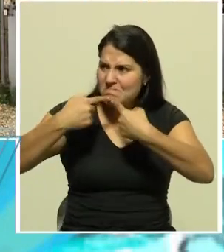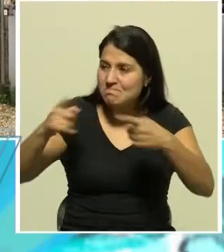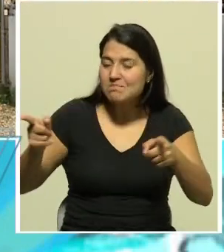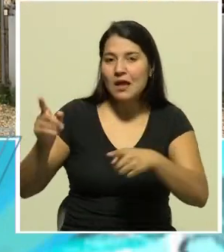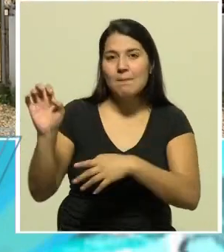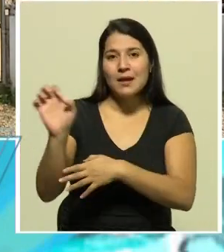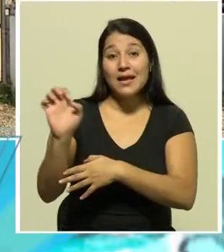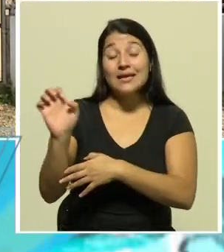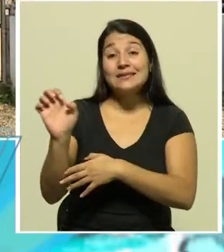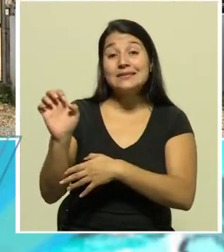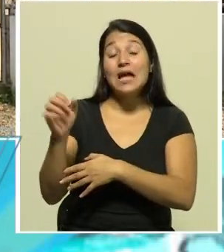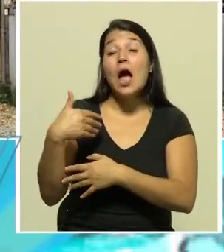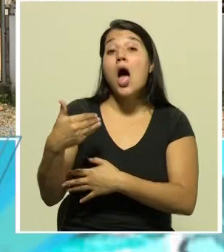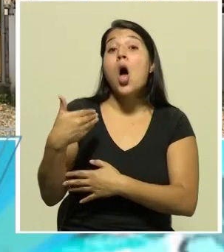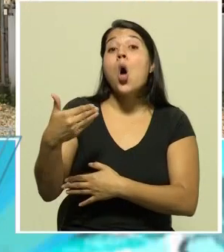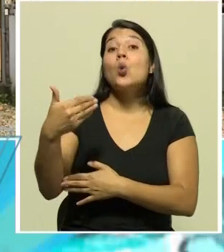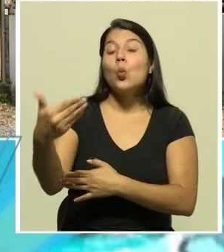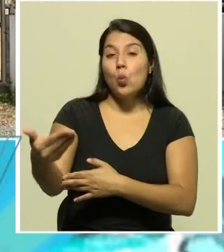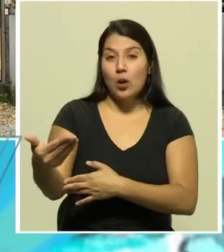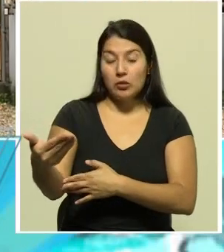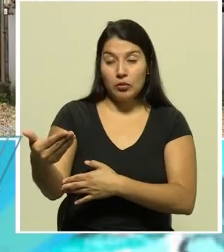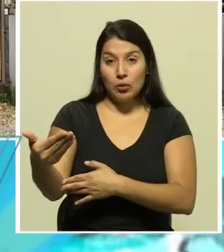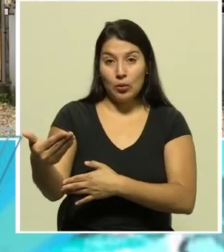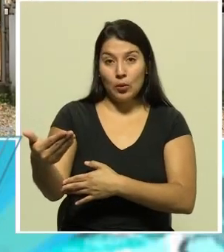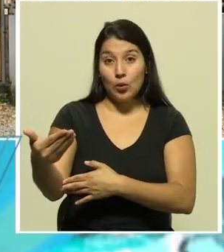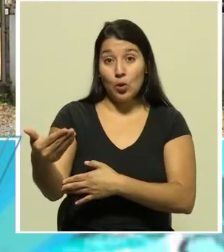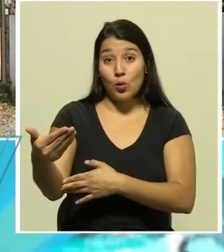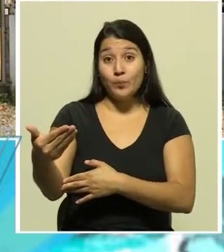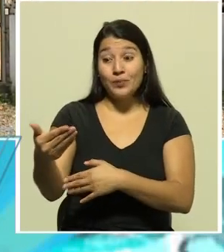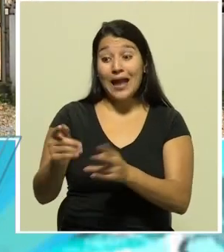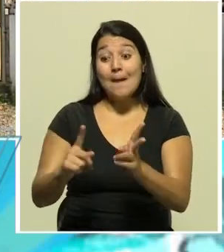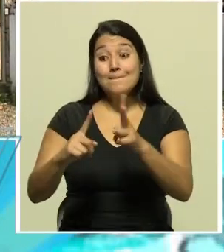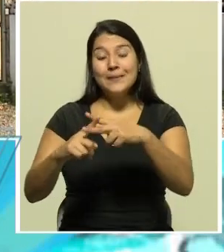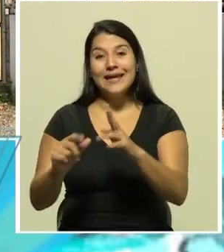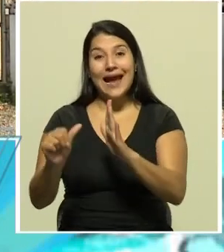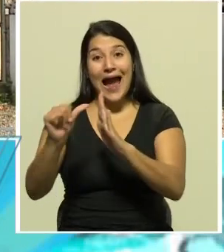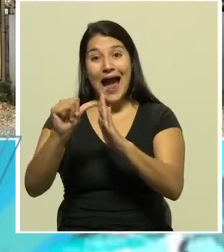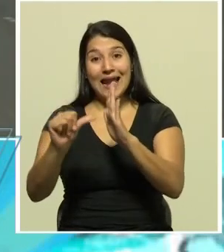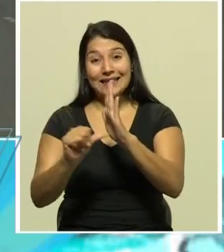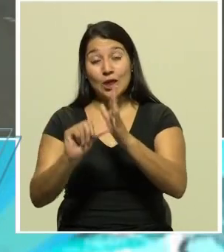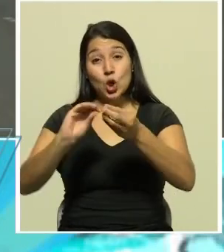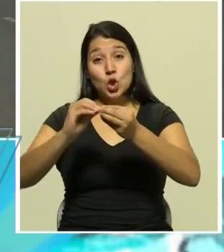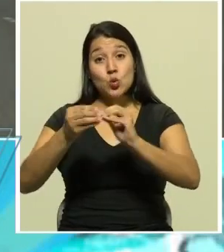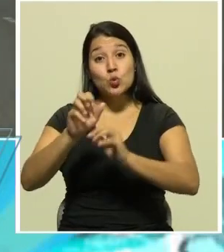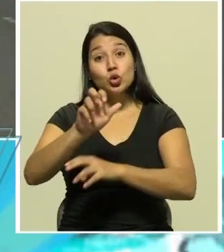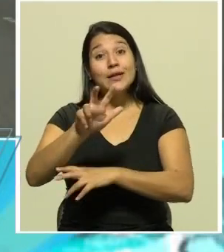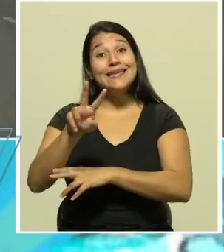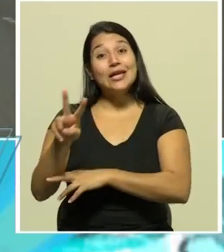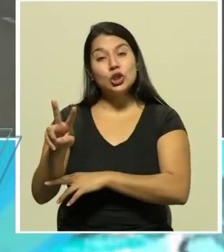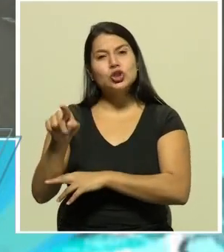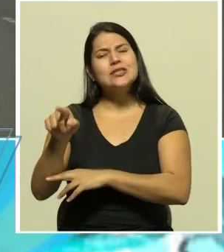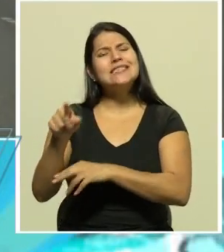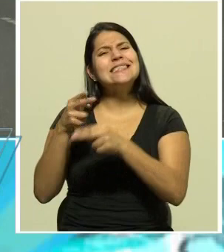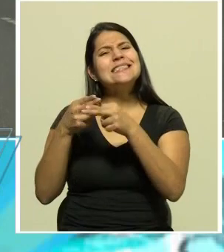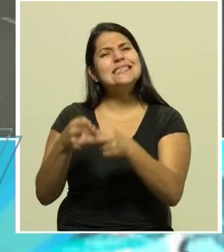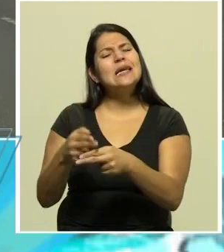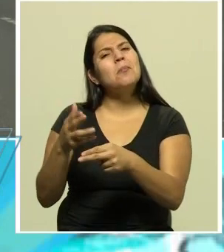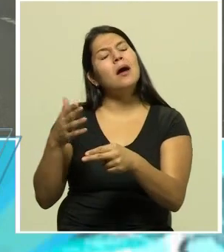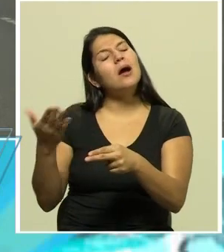mediante el artículo 32 lo que se conoce como el